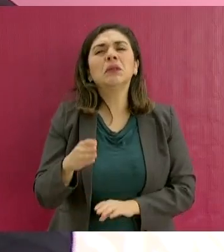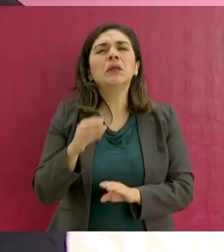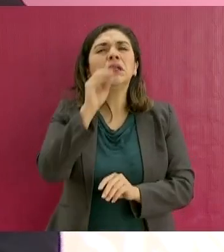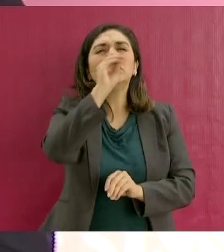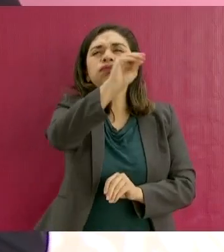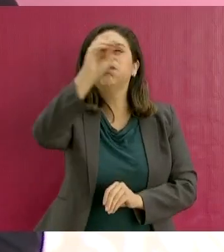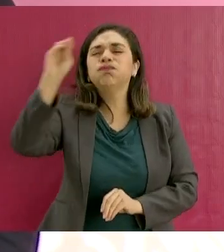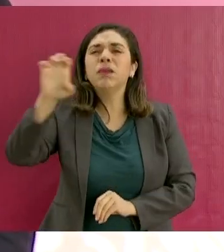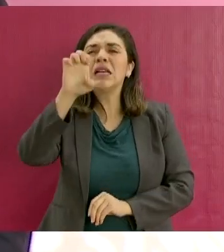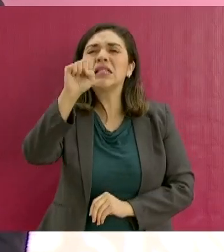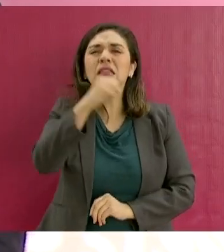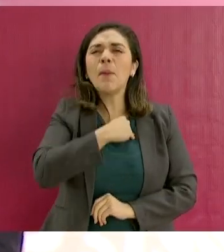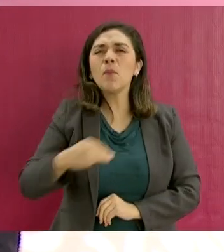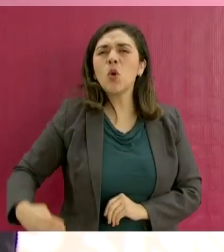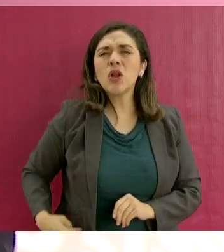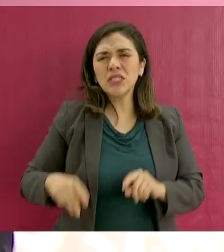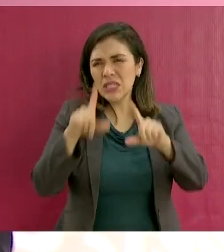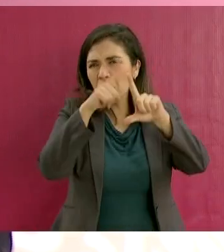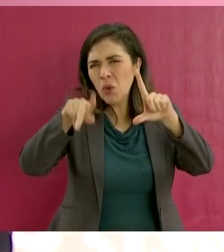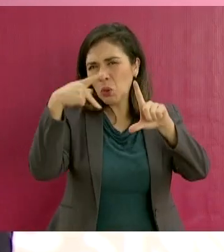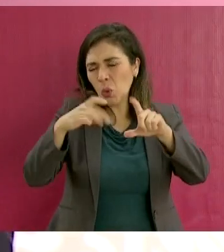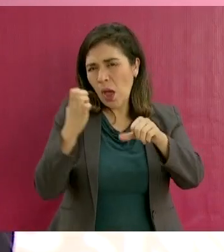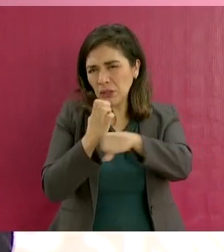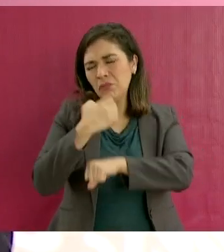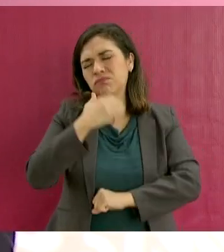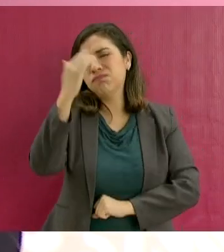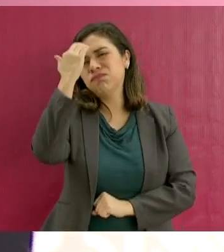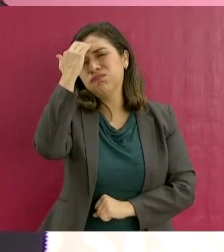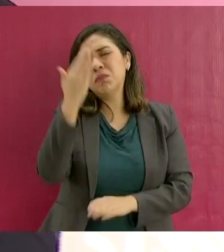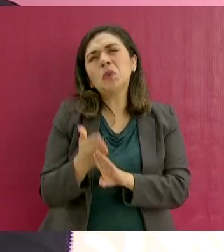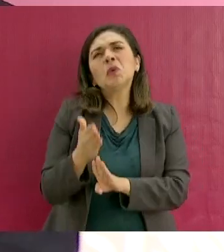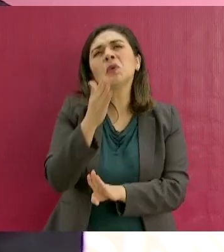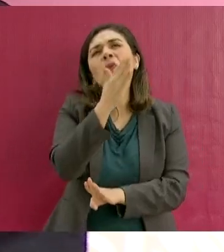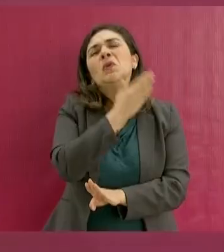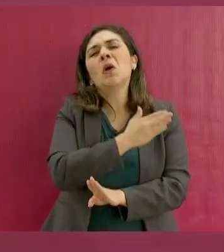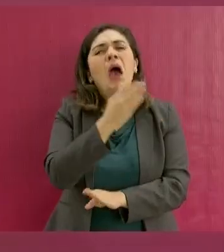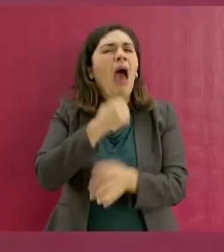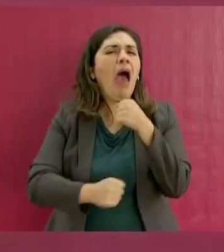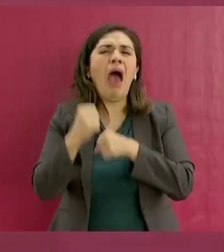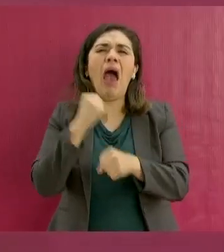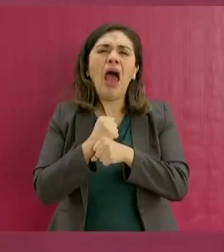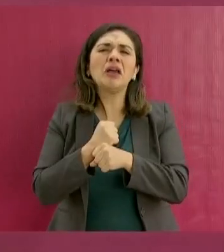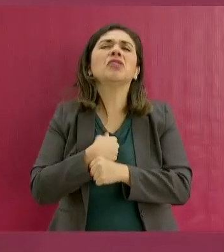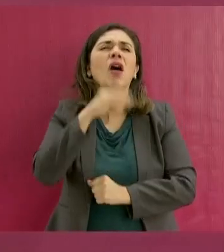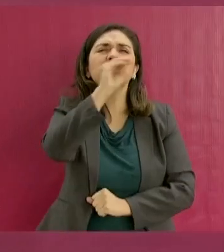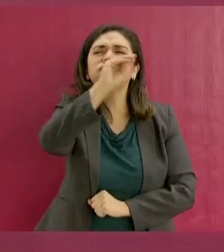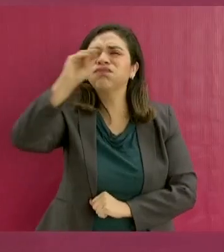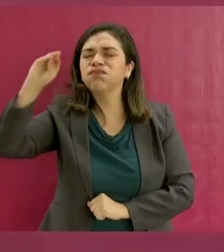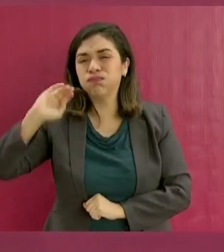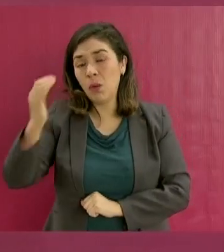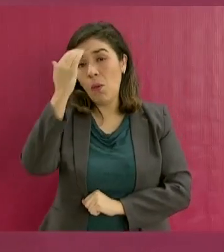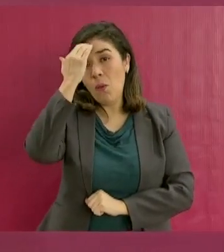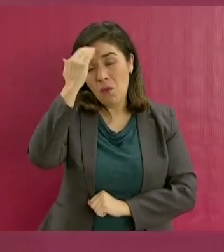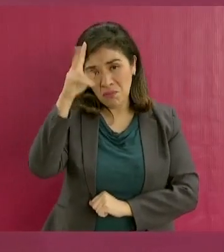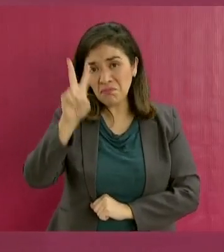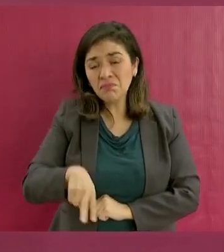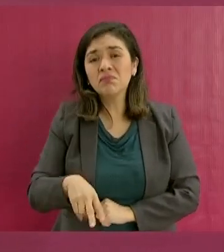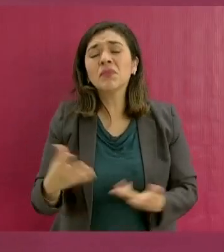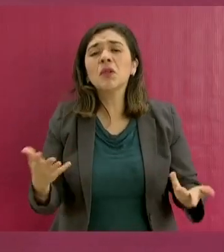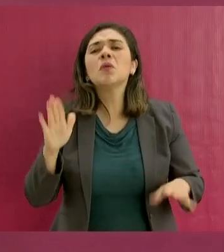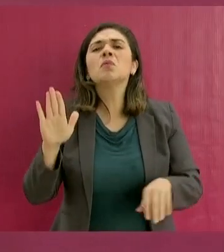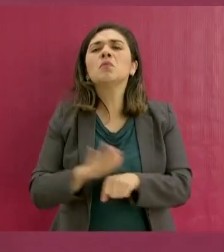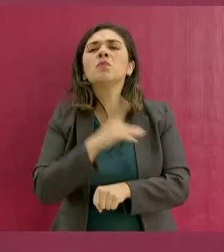municipios desde hace muchos años porque